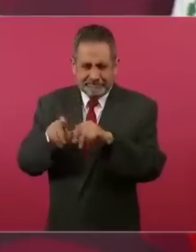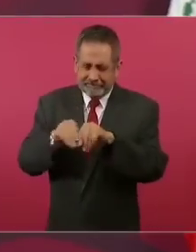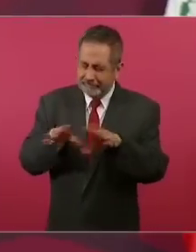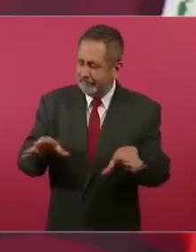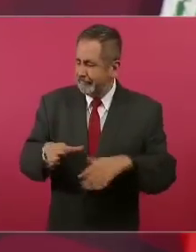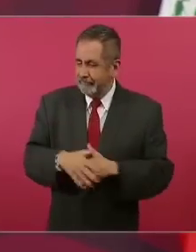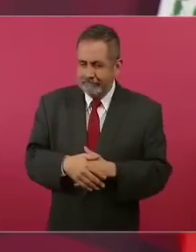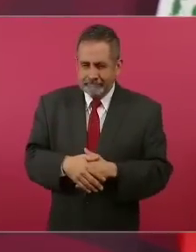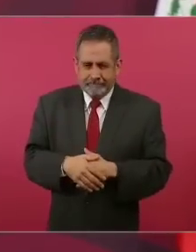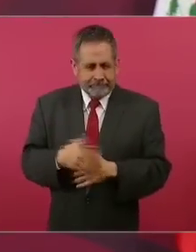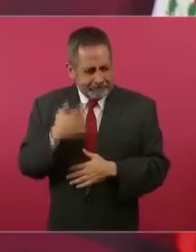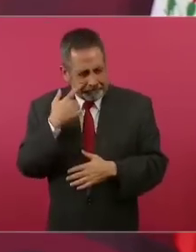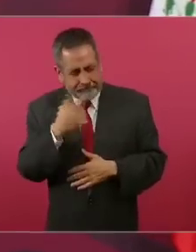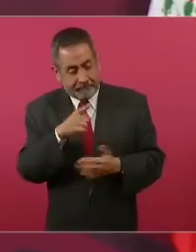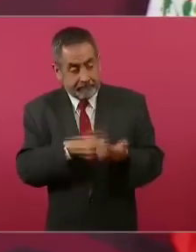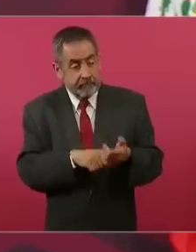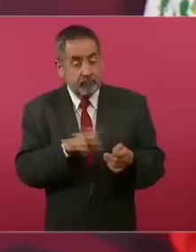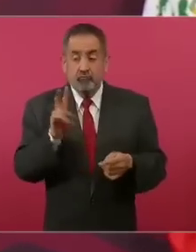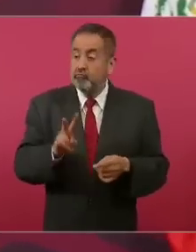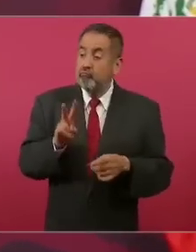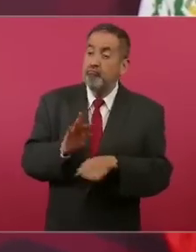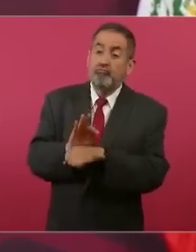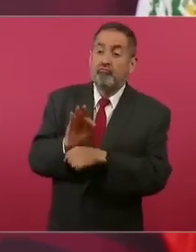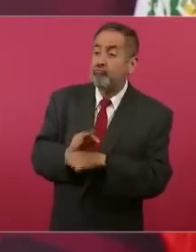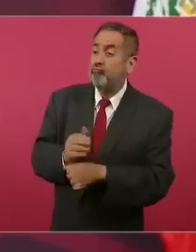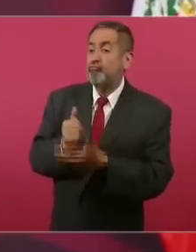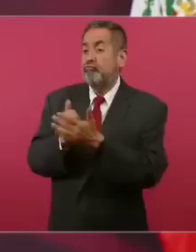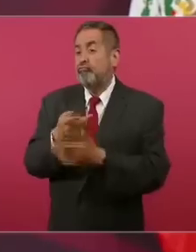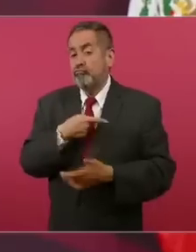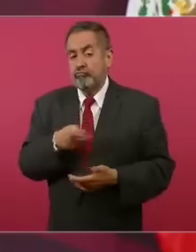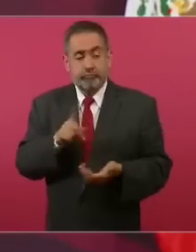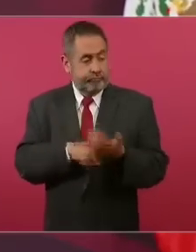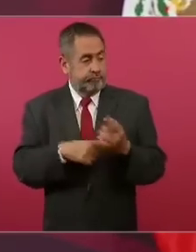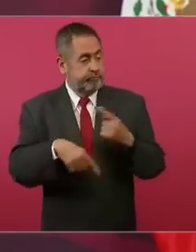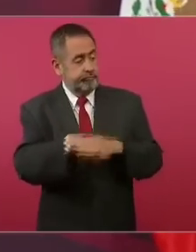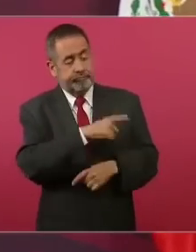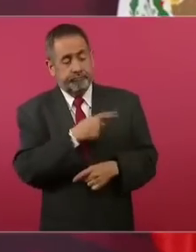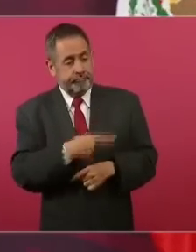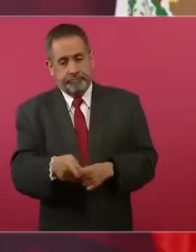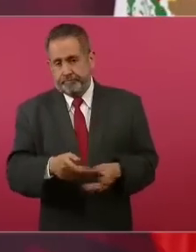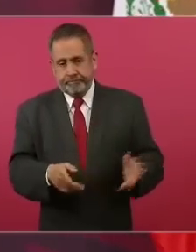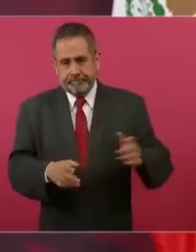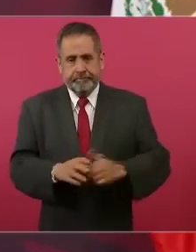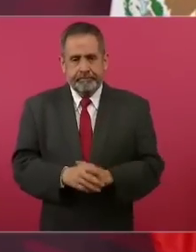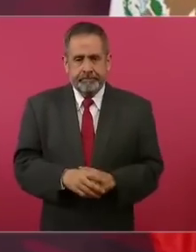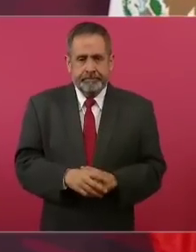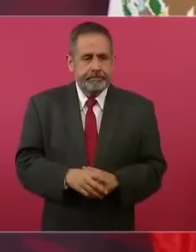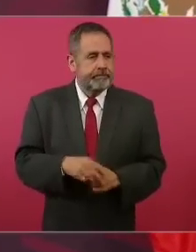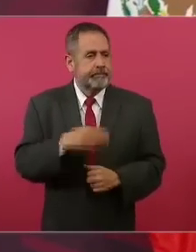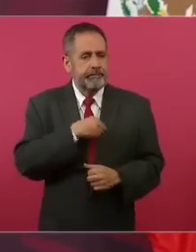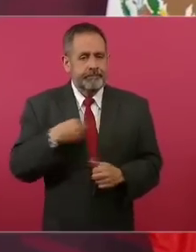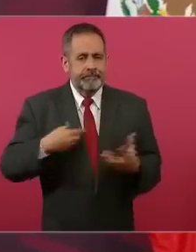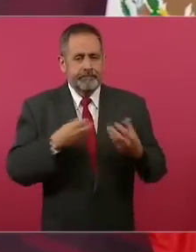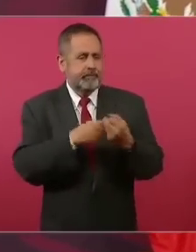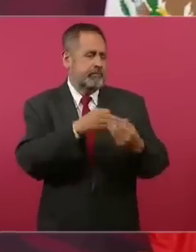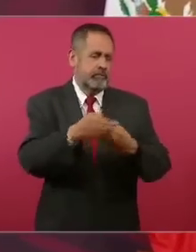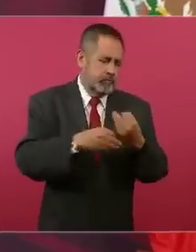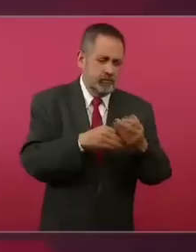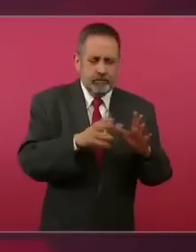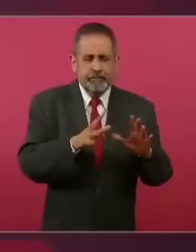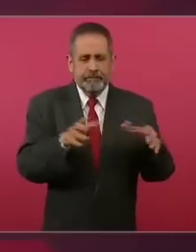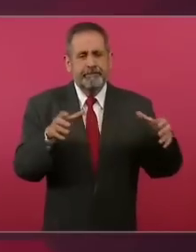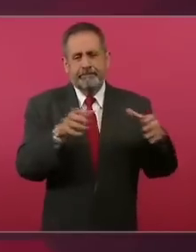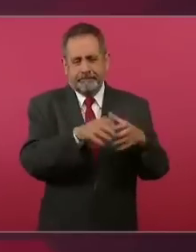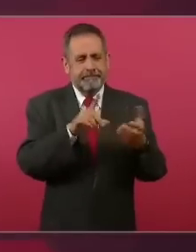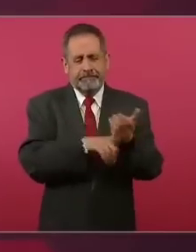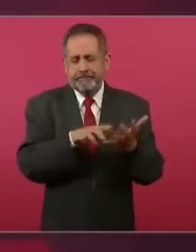La pobreza de estos integrantes, no todos, pero